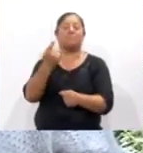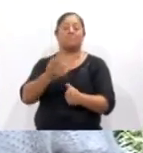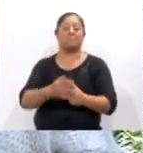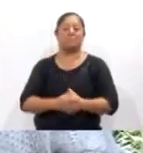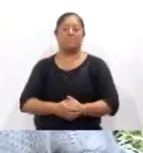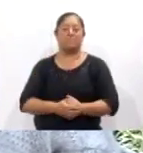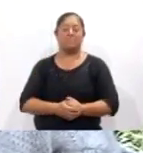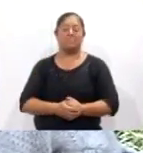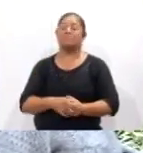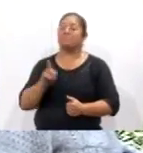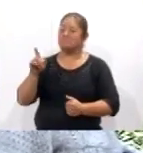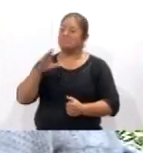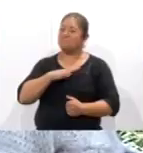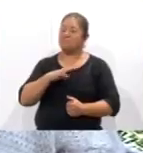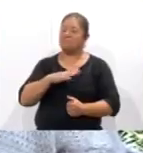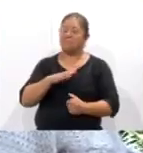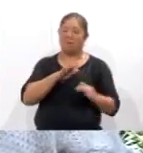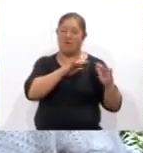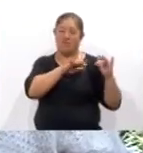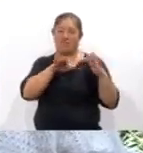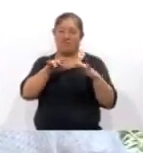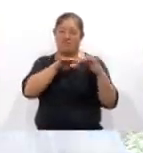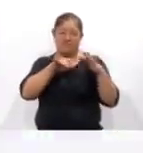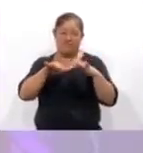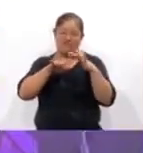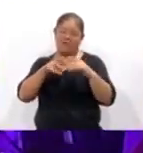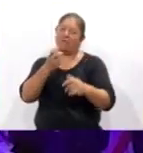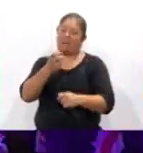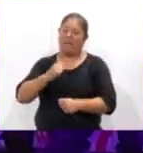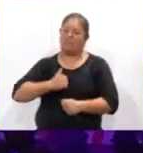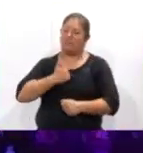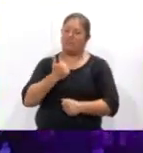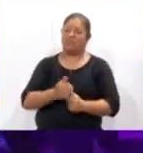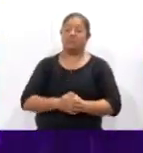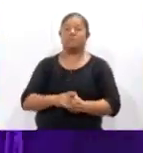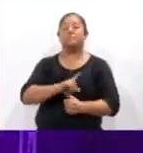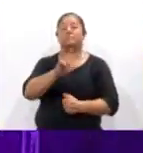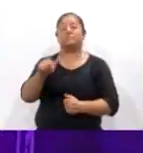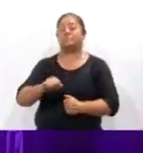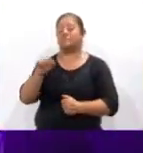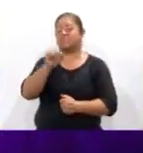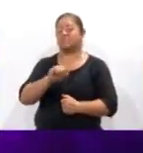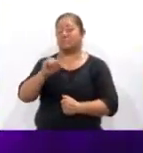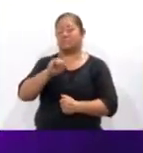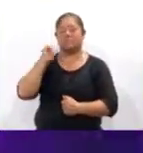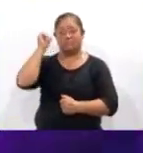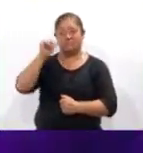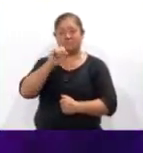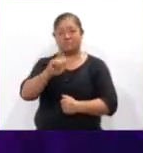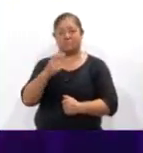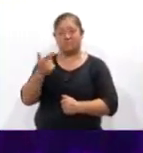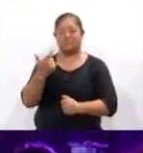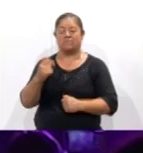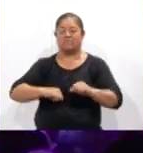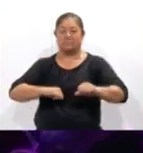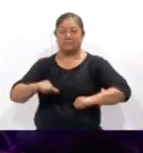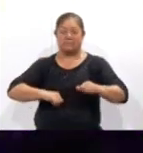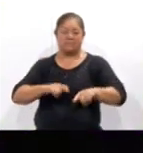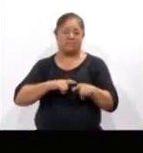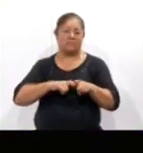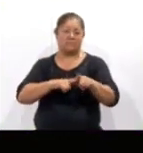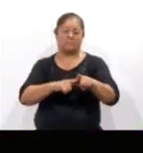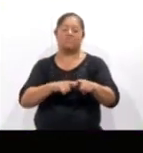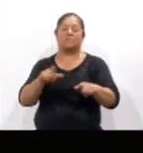tienen gran demanda y es cuando se deben de aprovechar. El sábado 27 de abril continuarán las actividades del festival con el